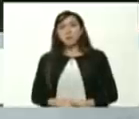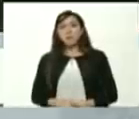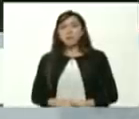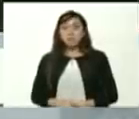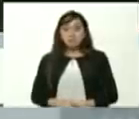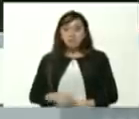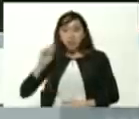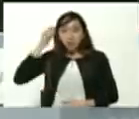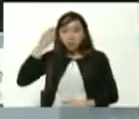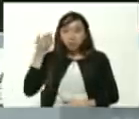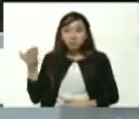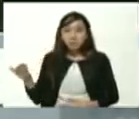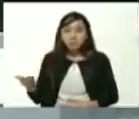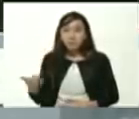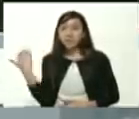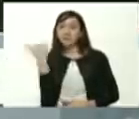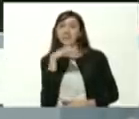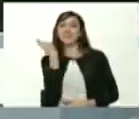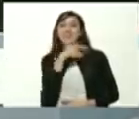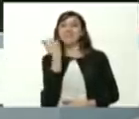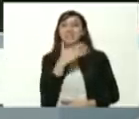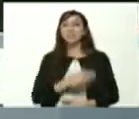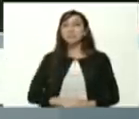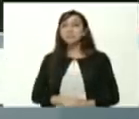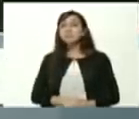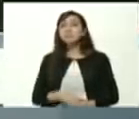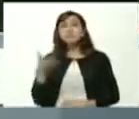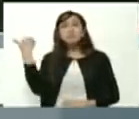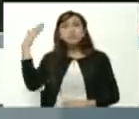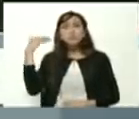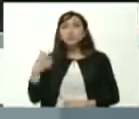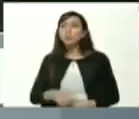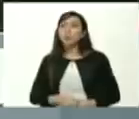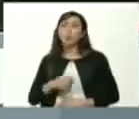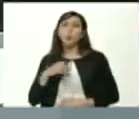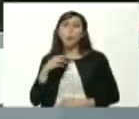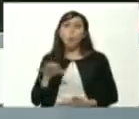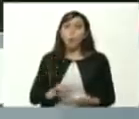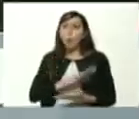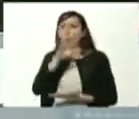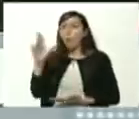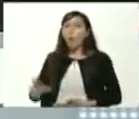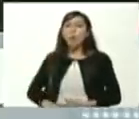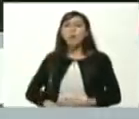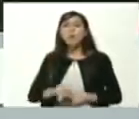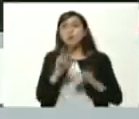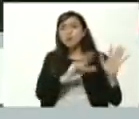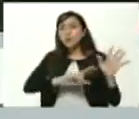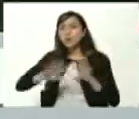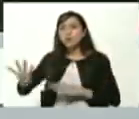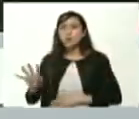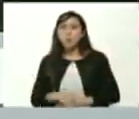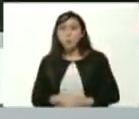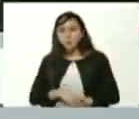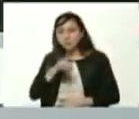ajá ajá ajá aquellos días gloriosos del año 89 ajá